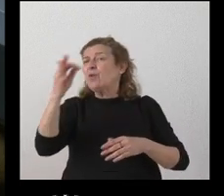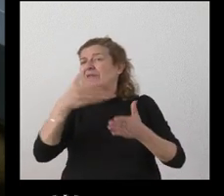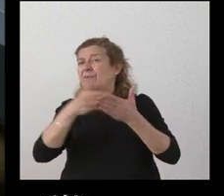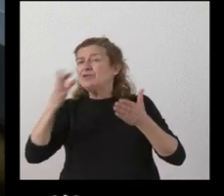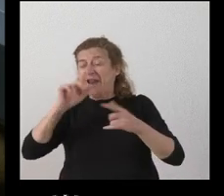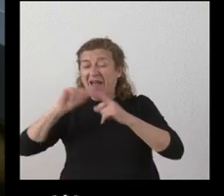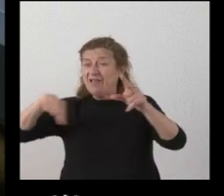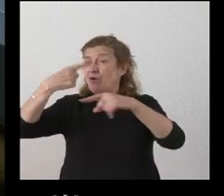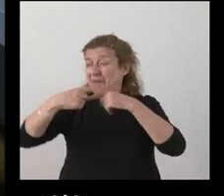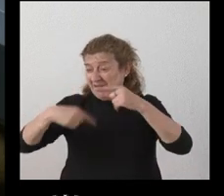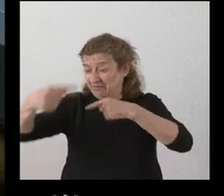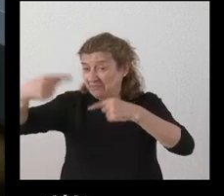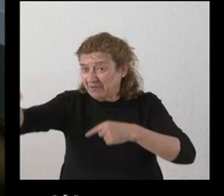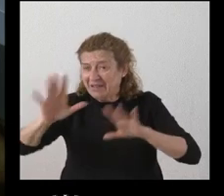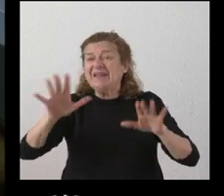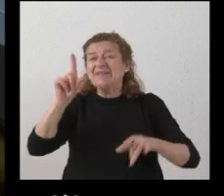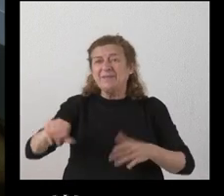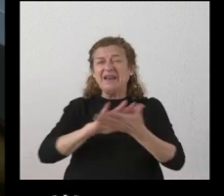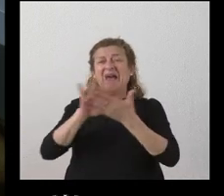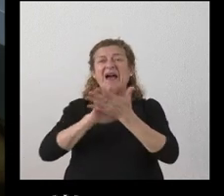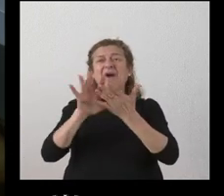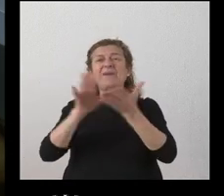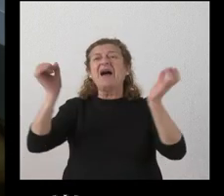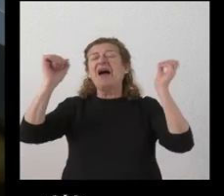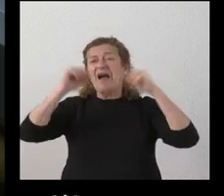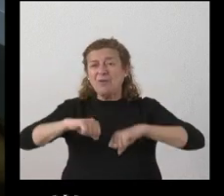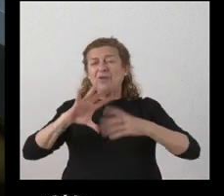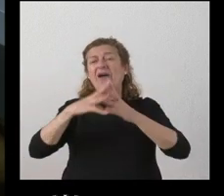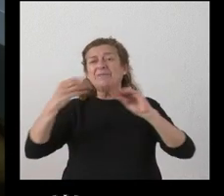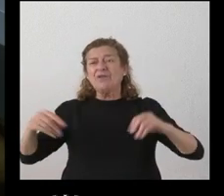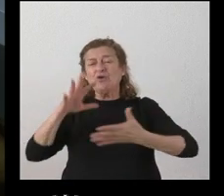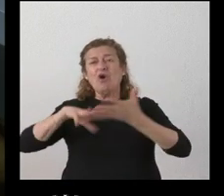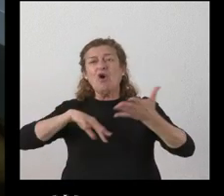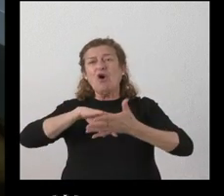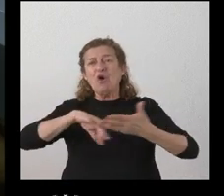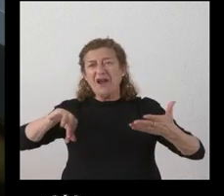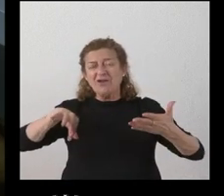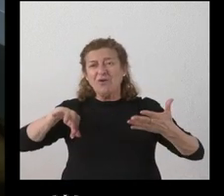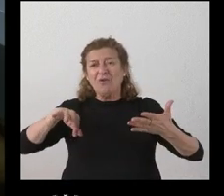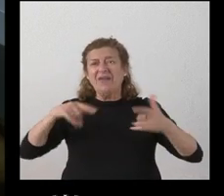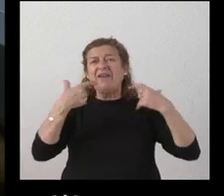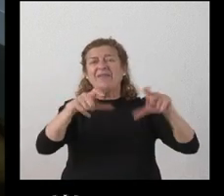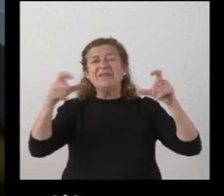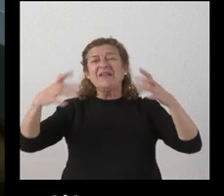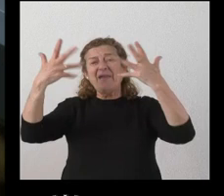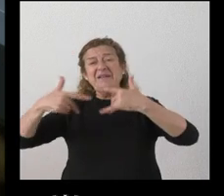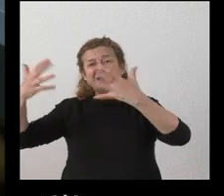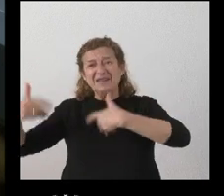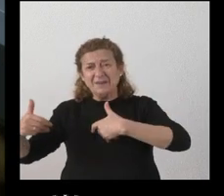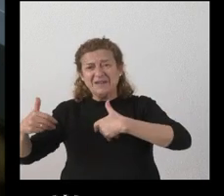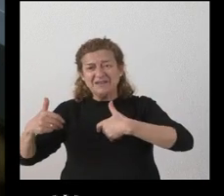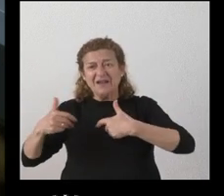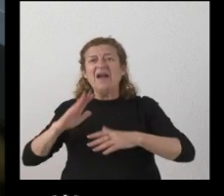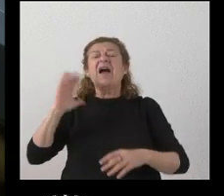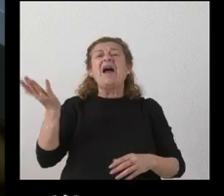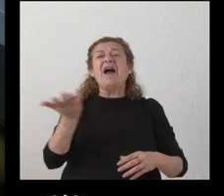y por otra parte se habla aquí en el acuerdo de adaptación de los horarios del horario de las dependencias administrativas ¿afectará